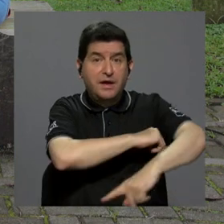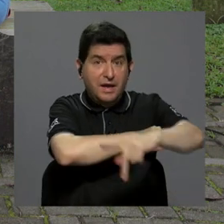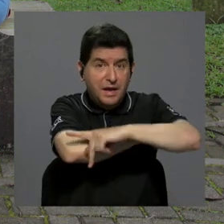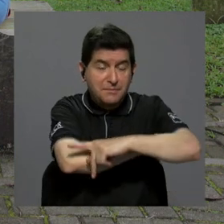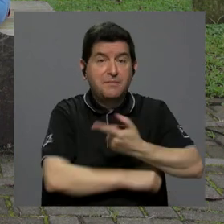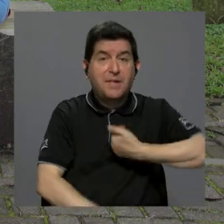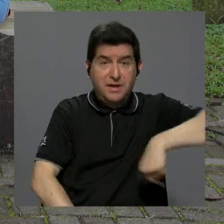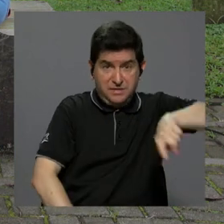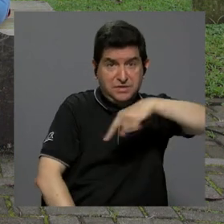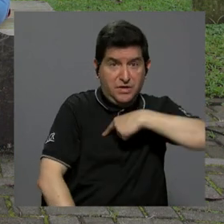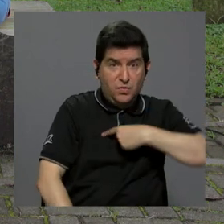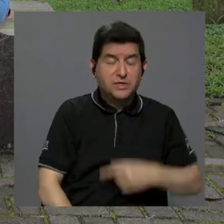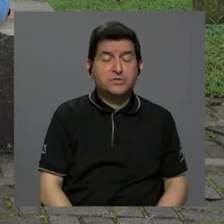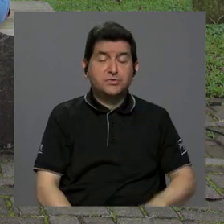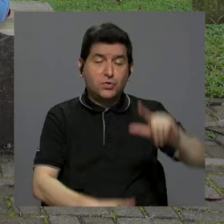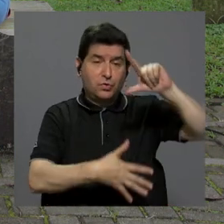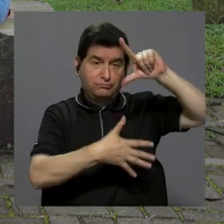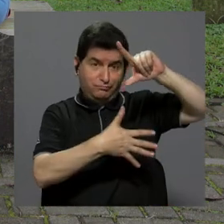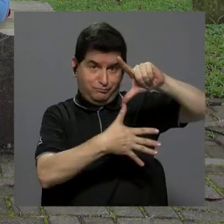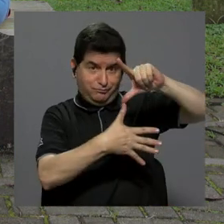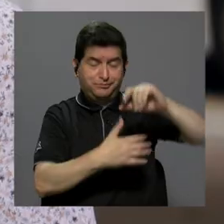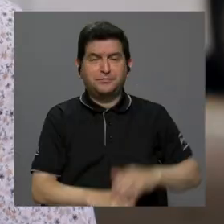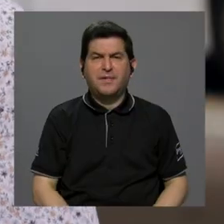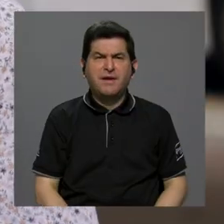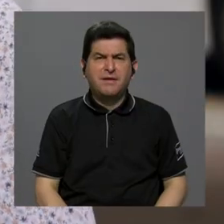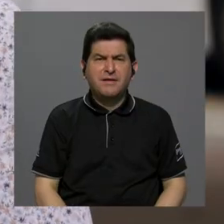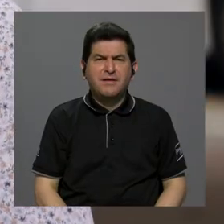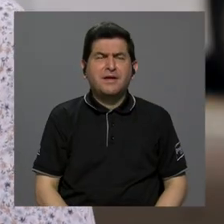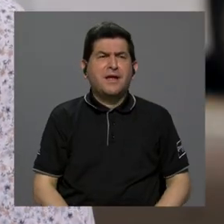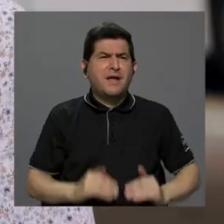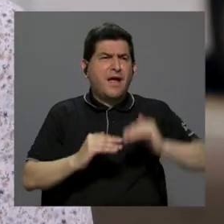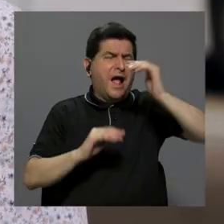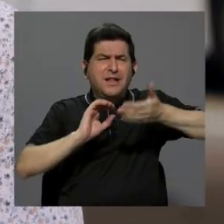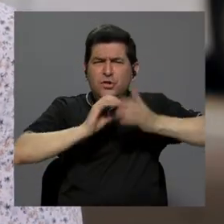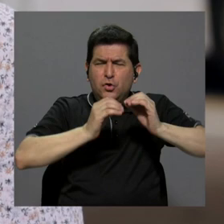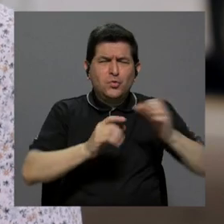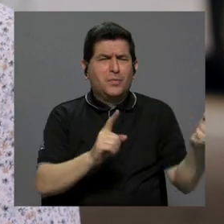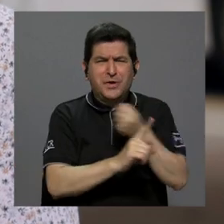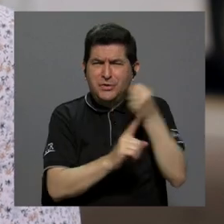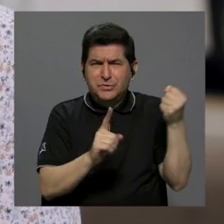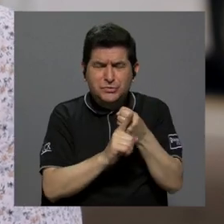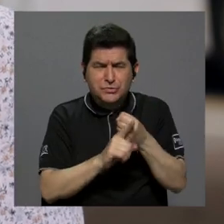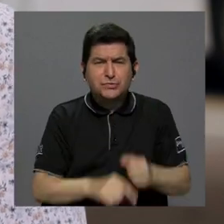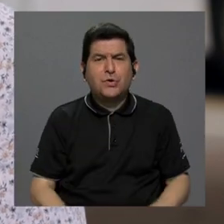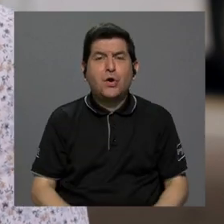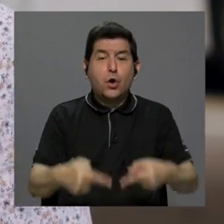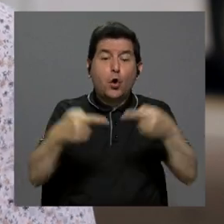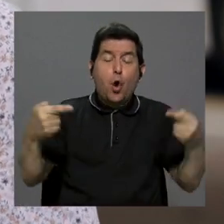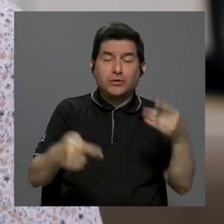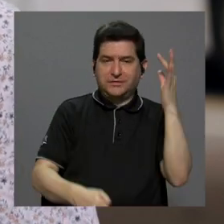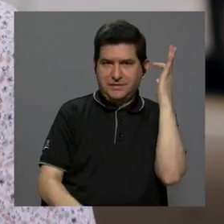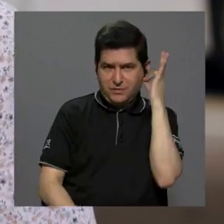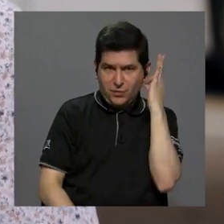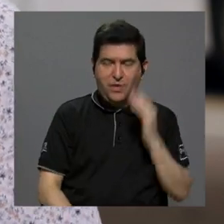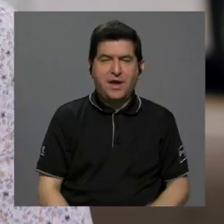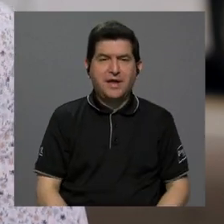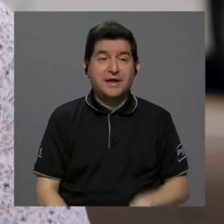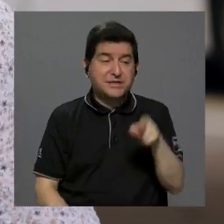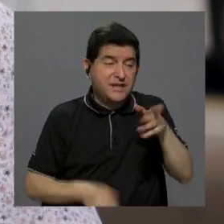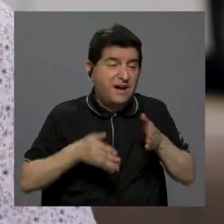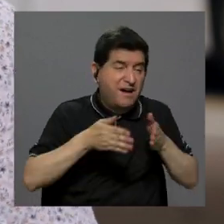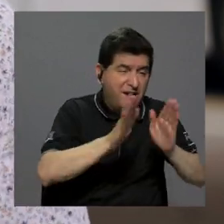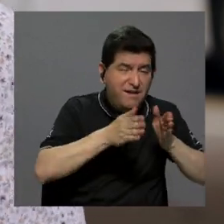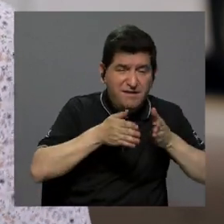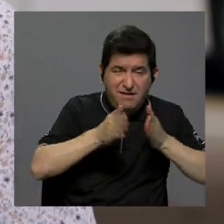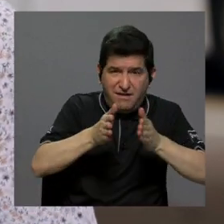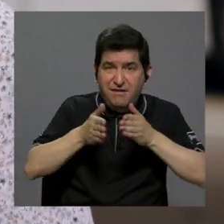mujeres en países como los nuestros, en América Latina, en donde hay altos índices de violencia contra las